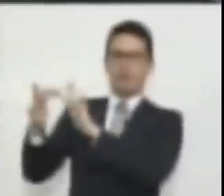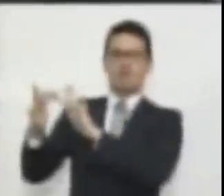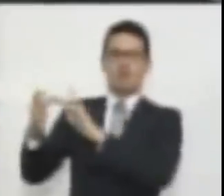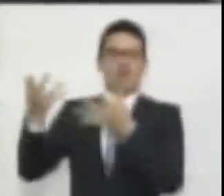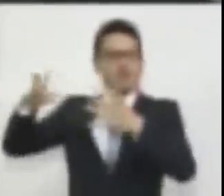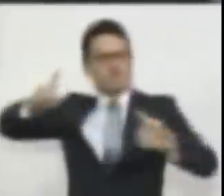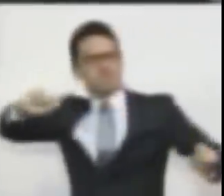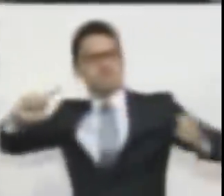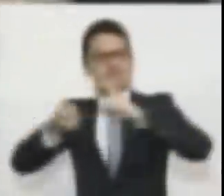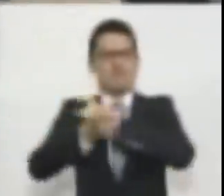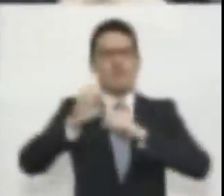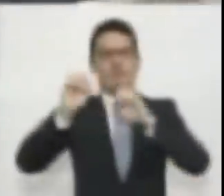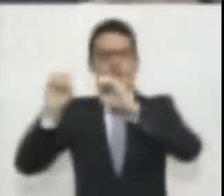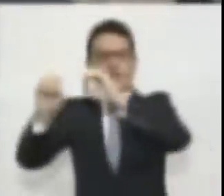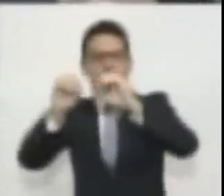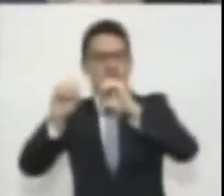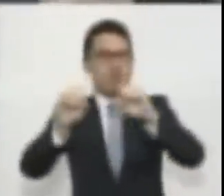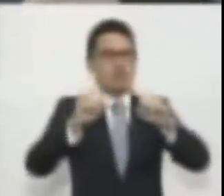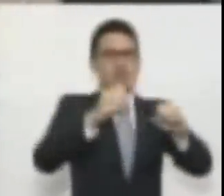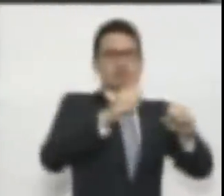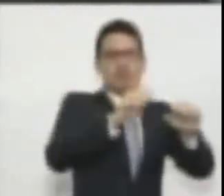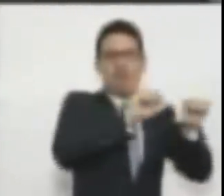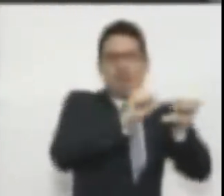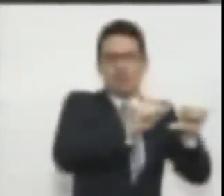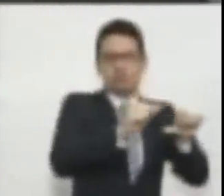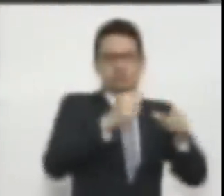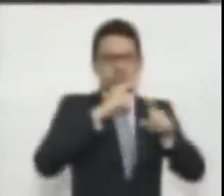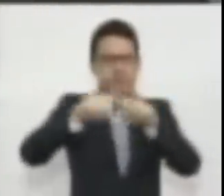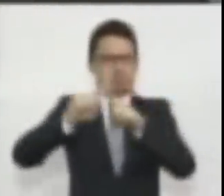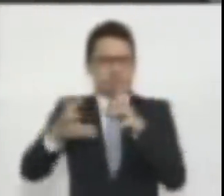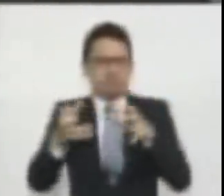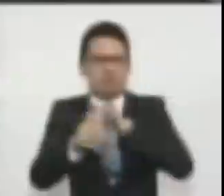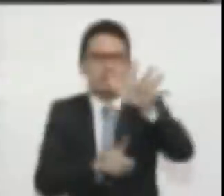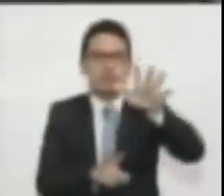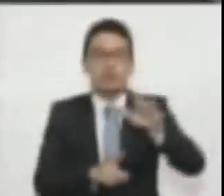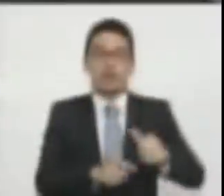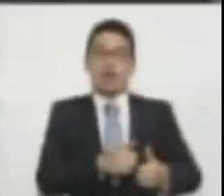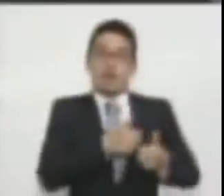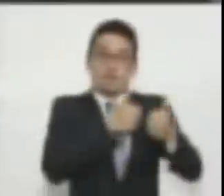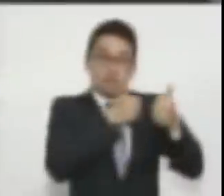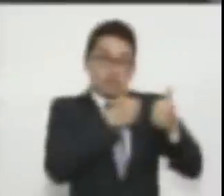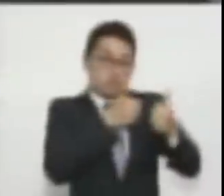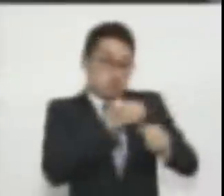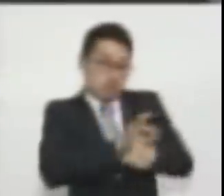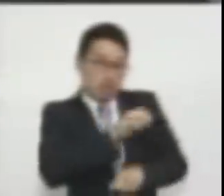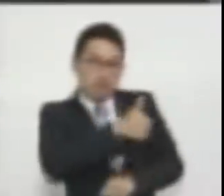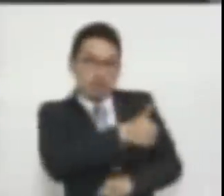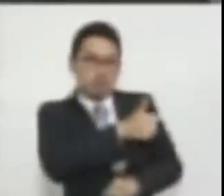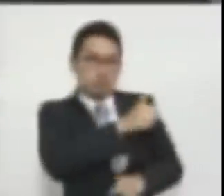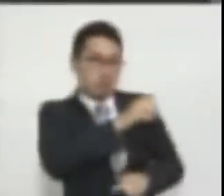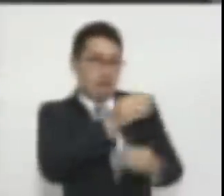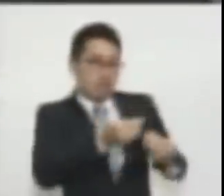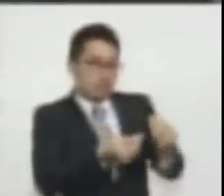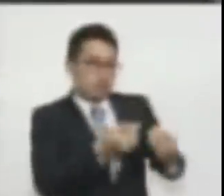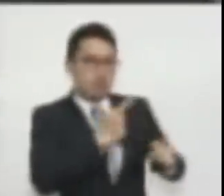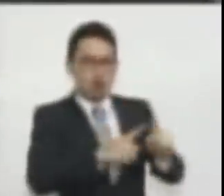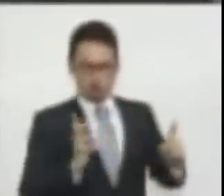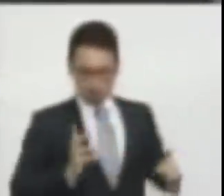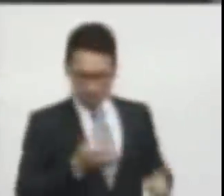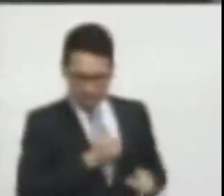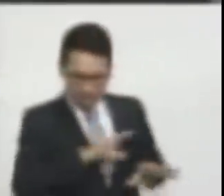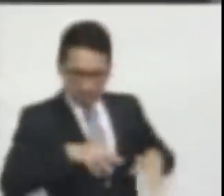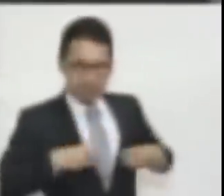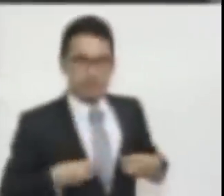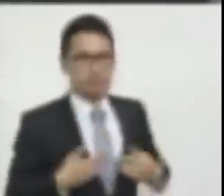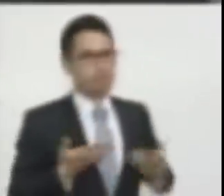Y eso está bien que lo hagan ellos. Pero está mal que lo aceptemos nosotros. Nosotros